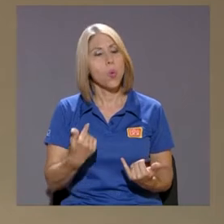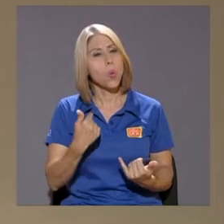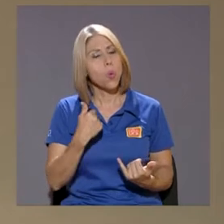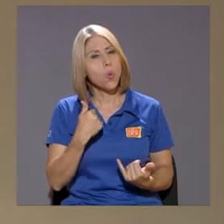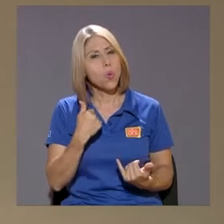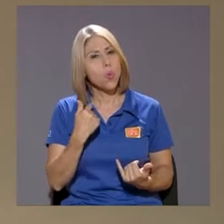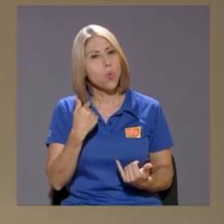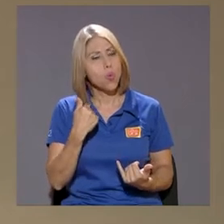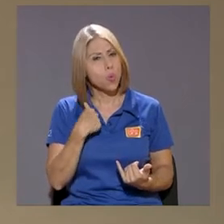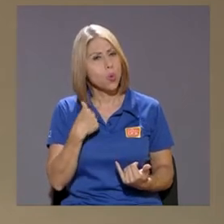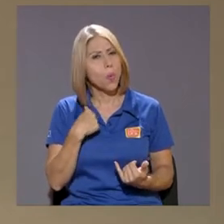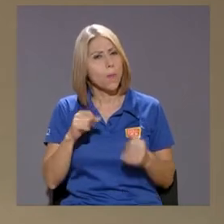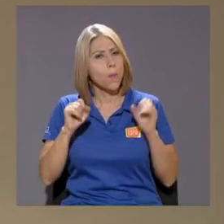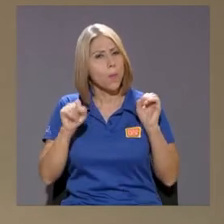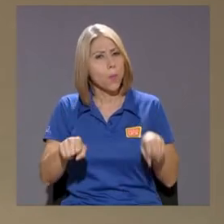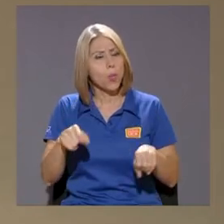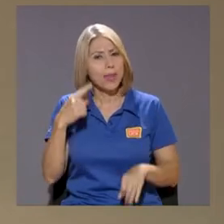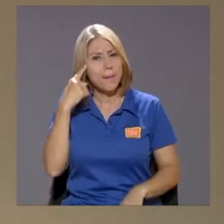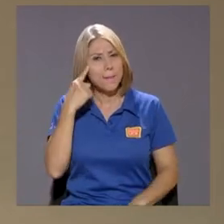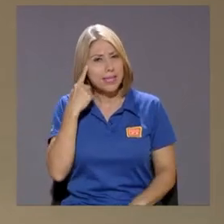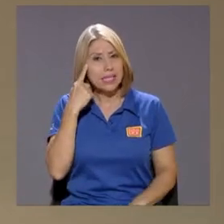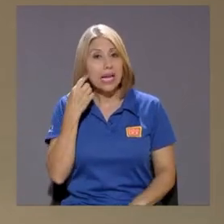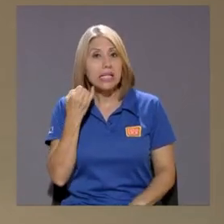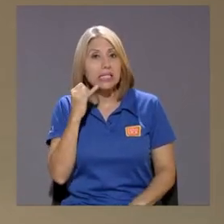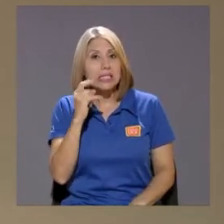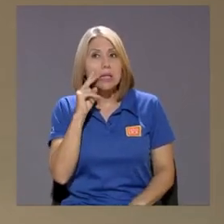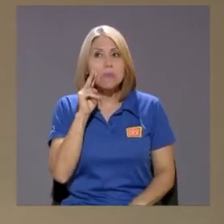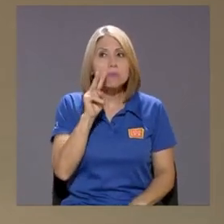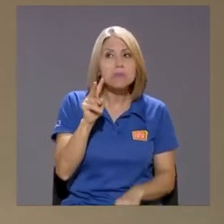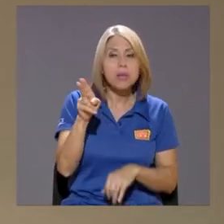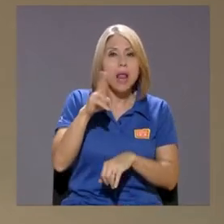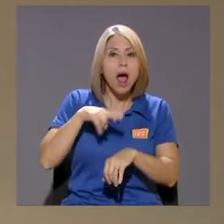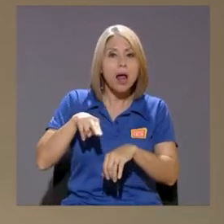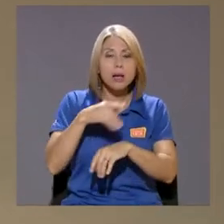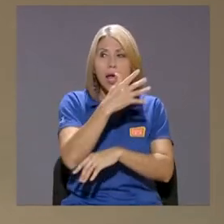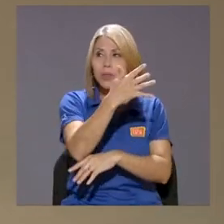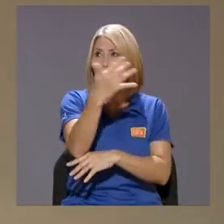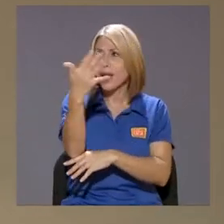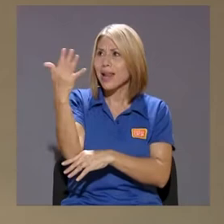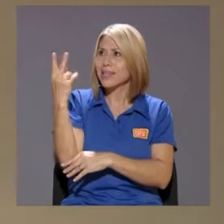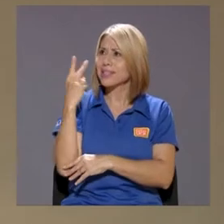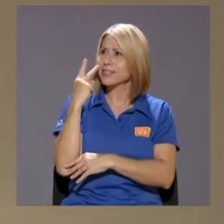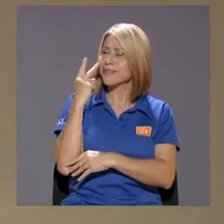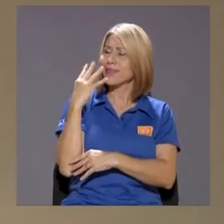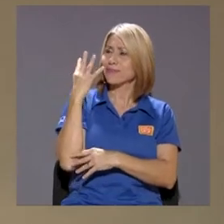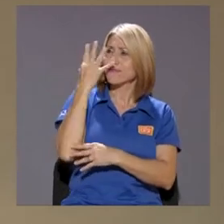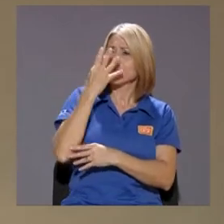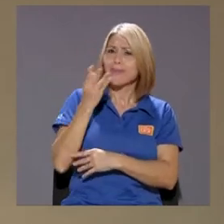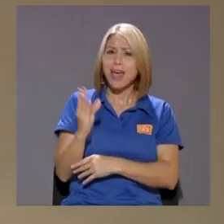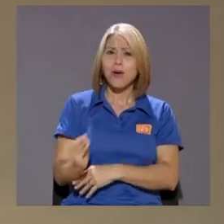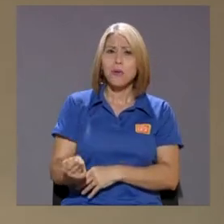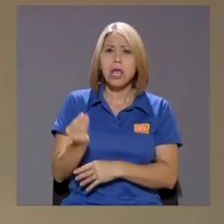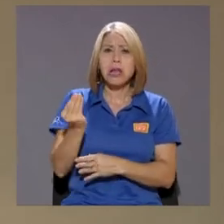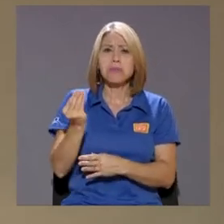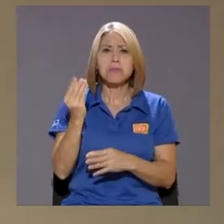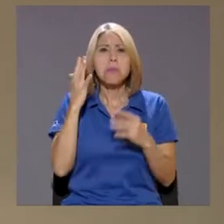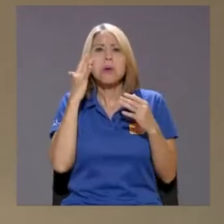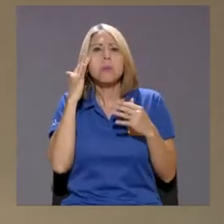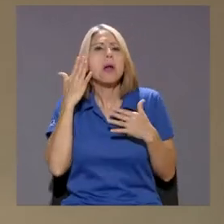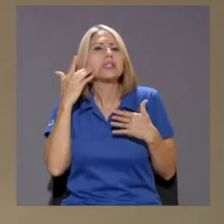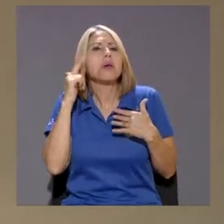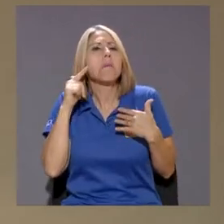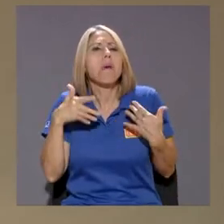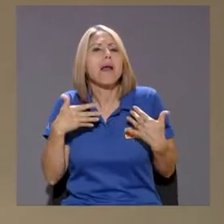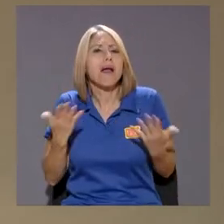pensar que si la naturaleza es tan jovial Que por qué preocuparse y yo creo que si